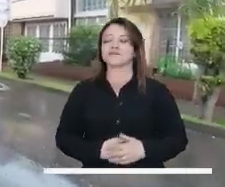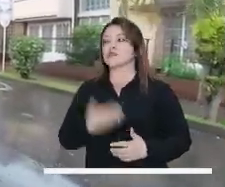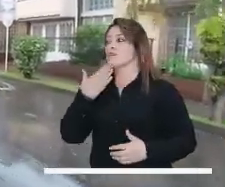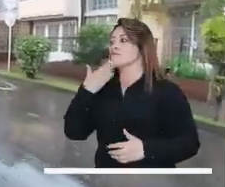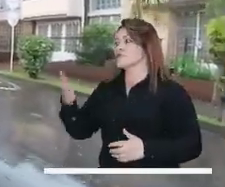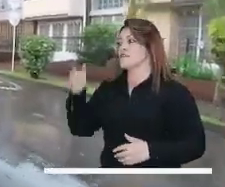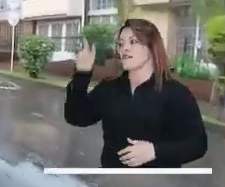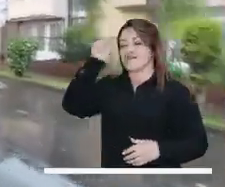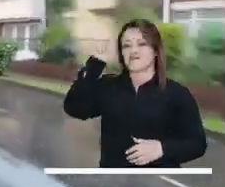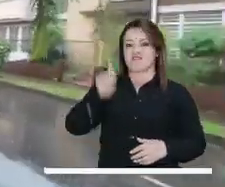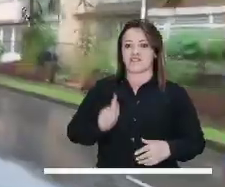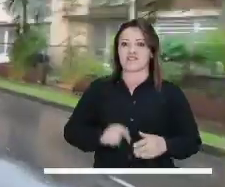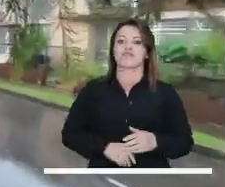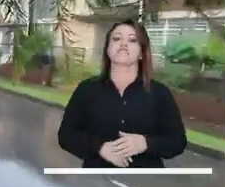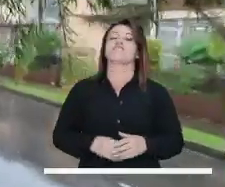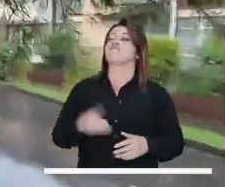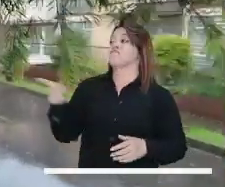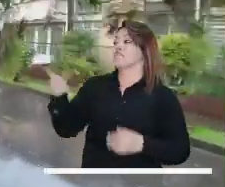Nos vemos pronto. Chao.